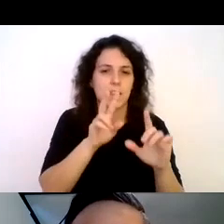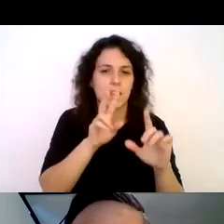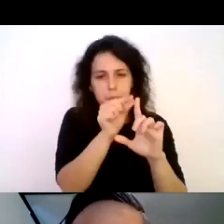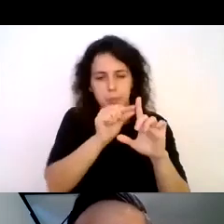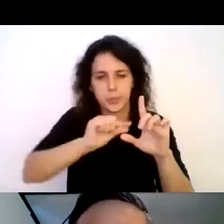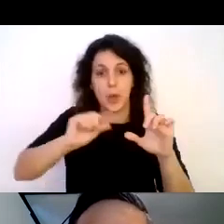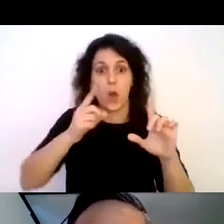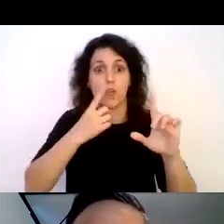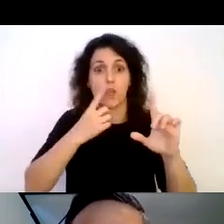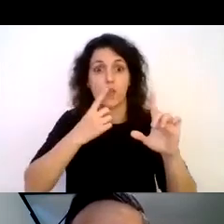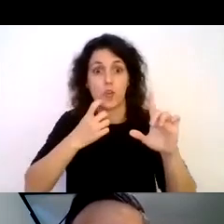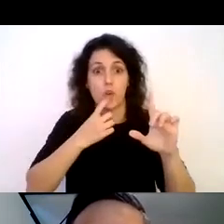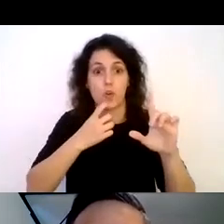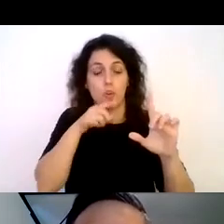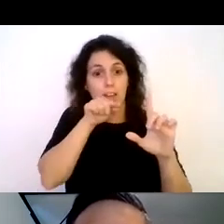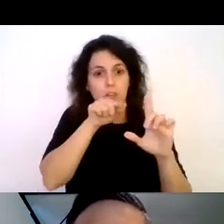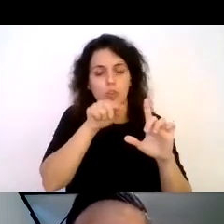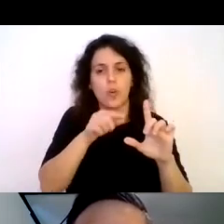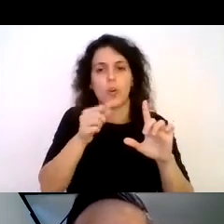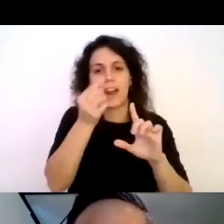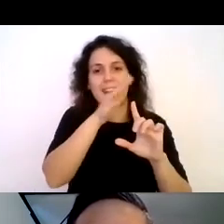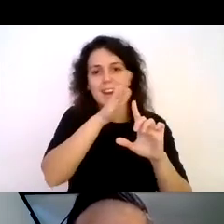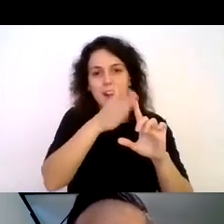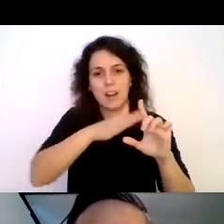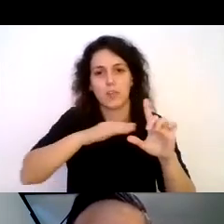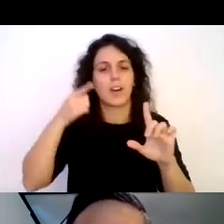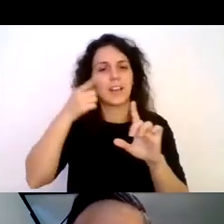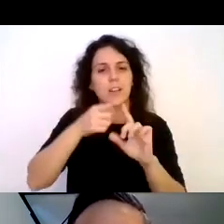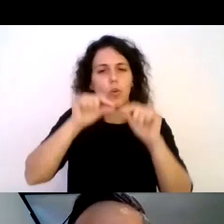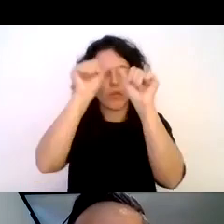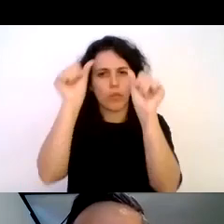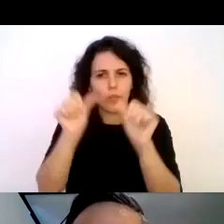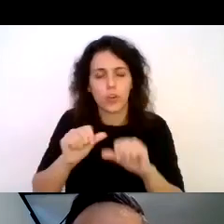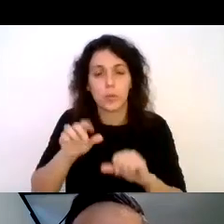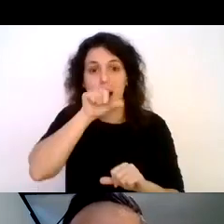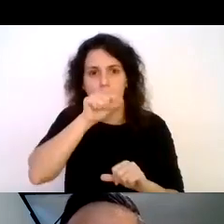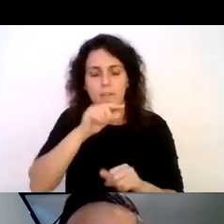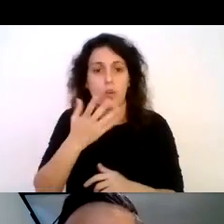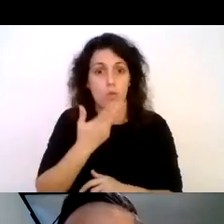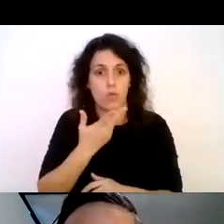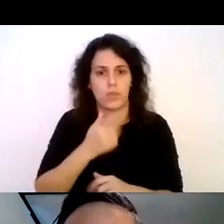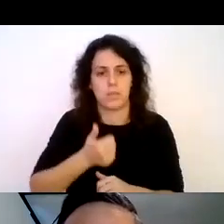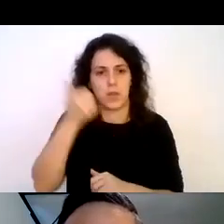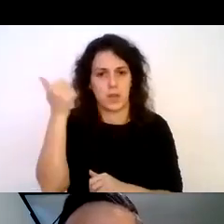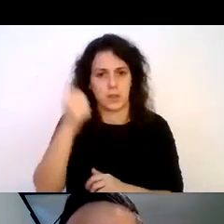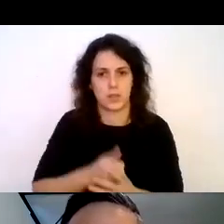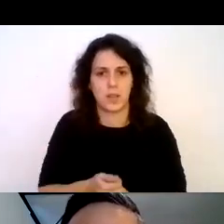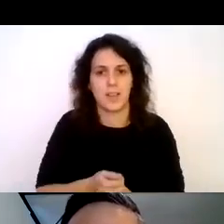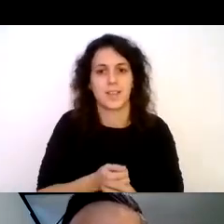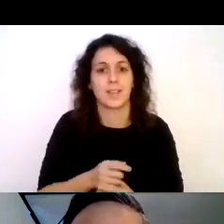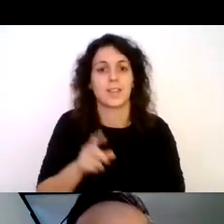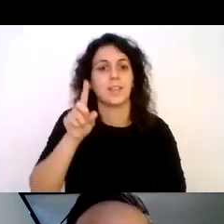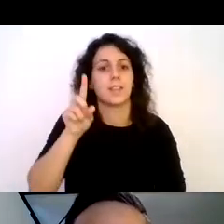rojo que es una pintura en relieve para que conozcan la forma del ave y también se ve que